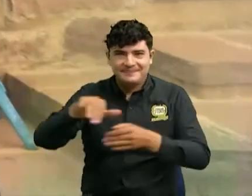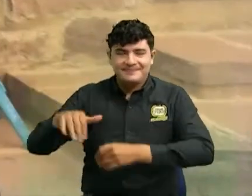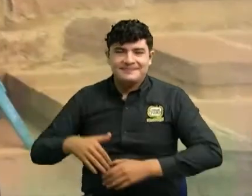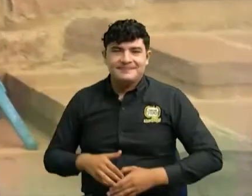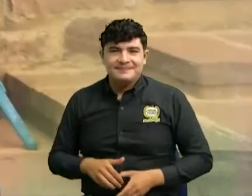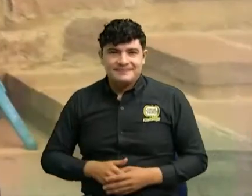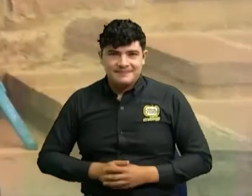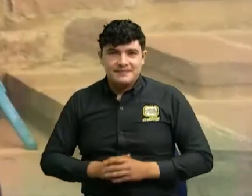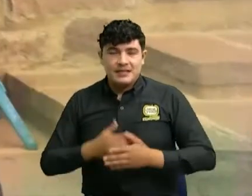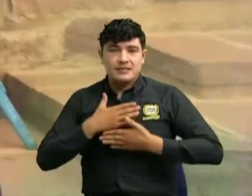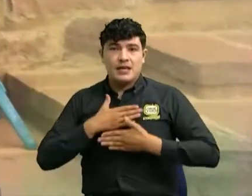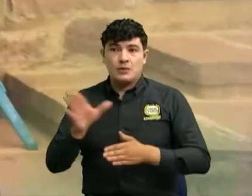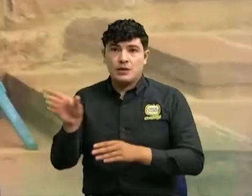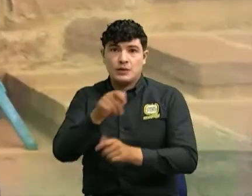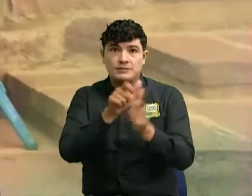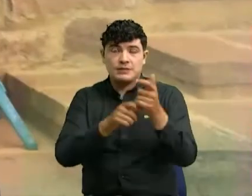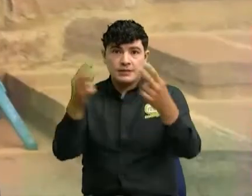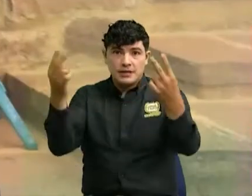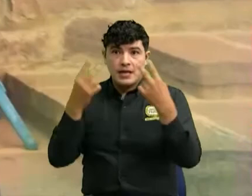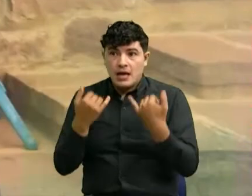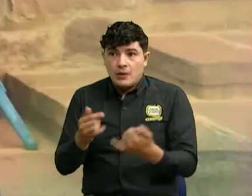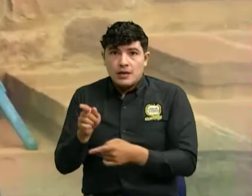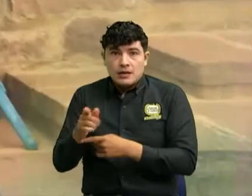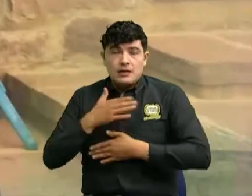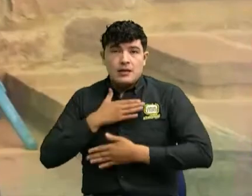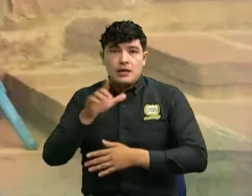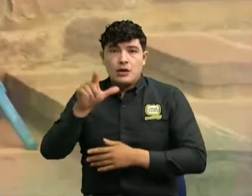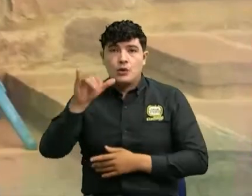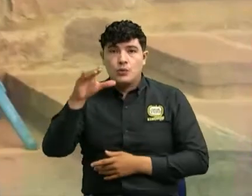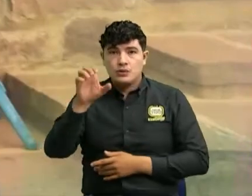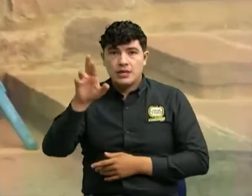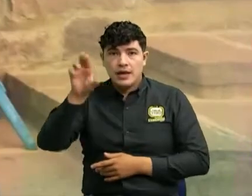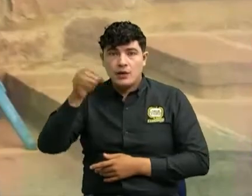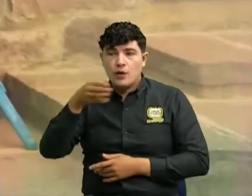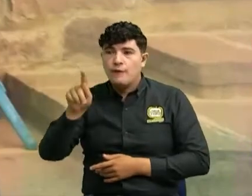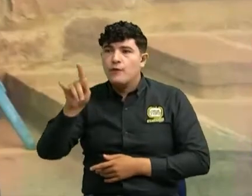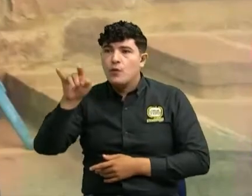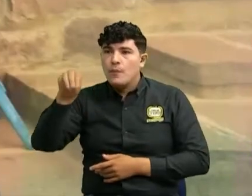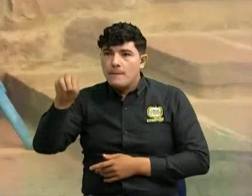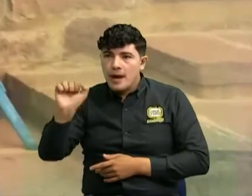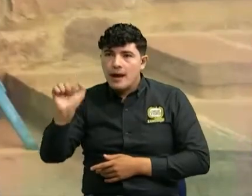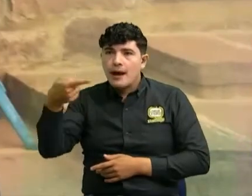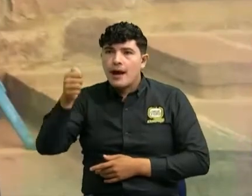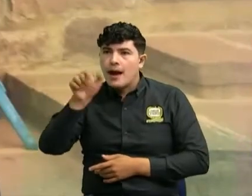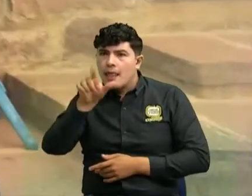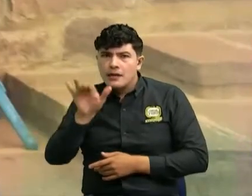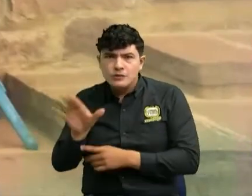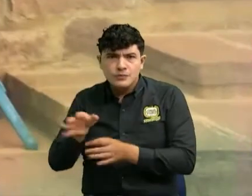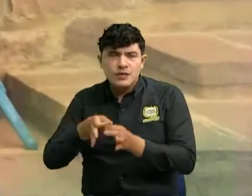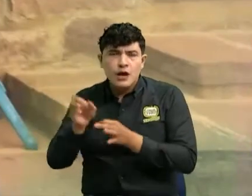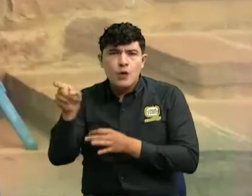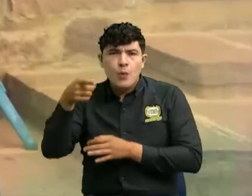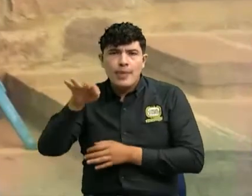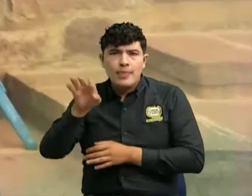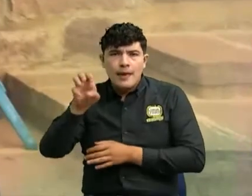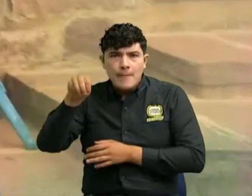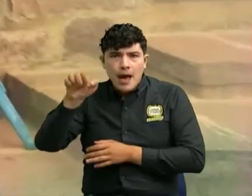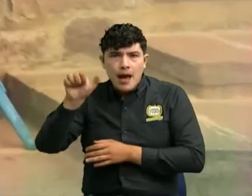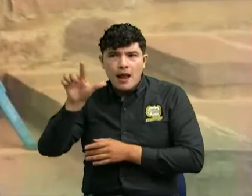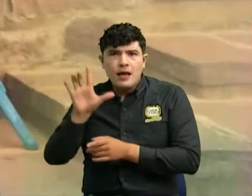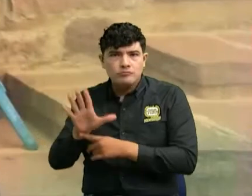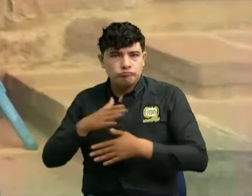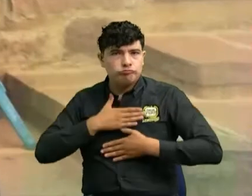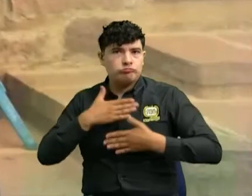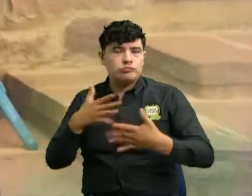televidentes tenemos conectada a lucero fumagalli desde guatemala un cordial saludo